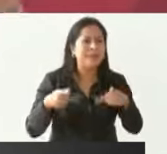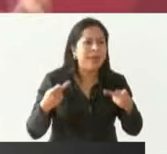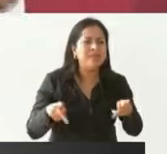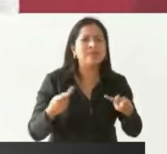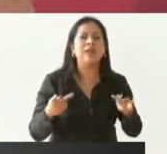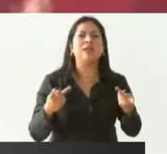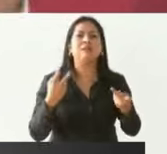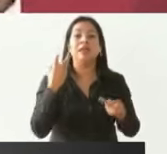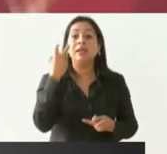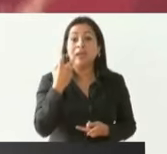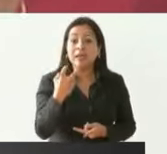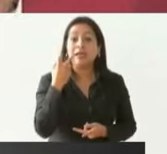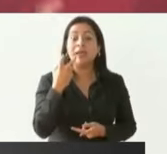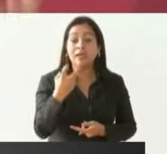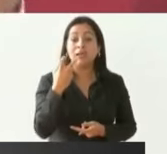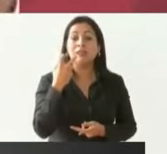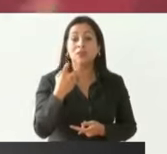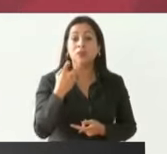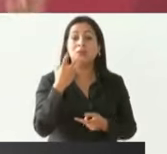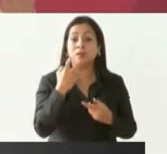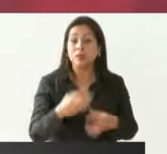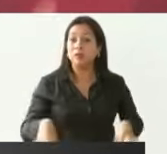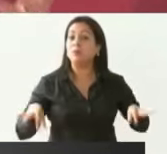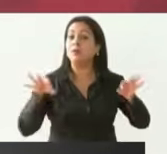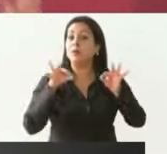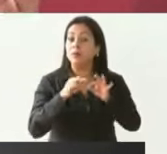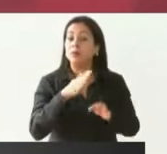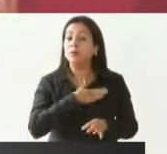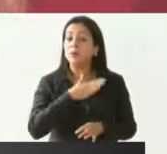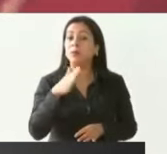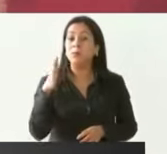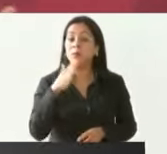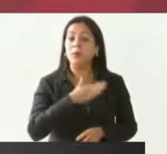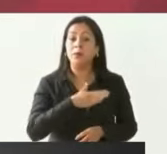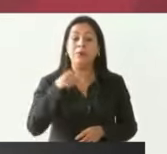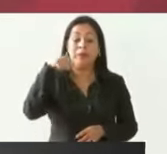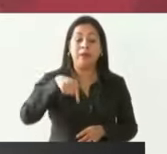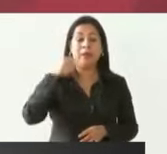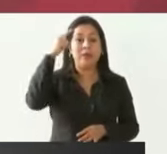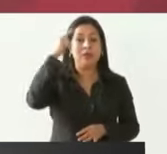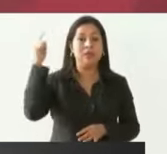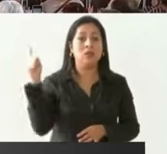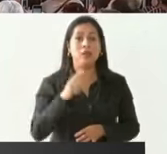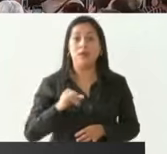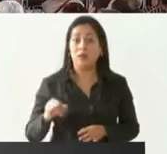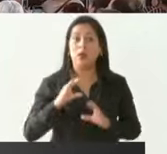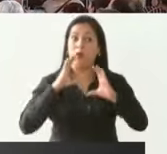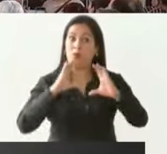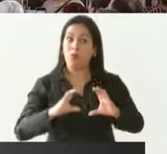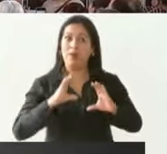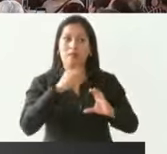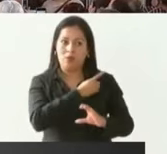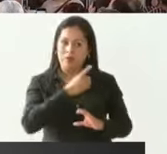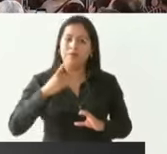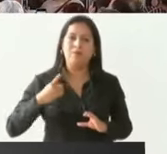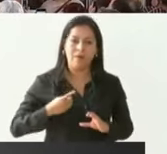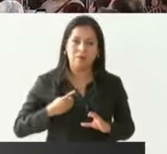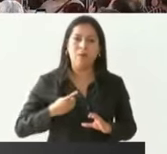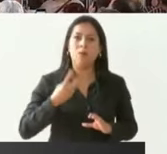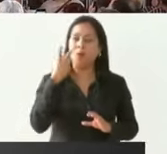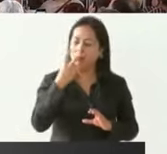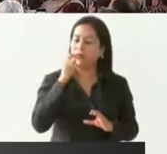eso es muy bueno para Siguatanejo hay que cuidarlo por eso también